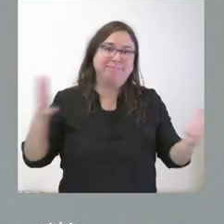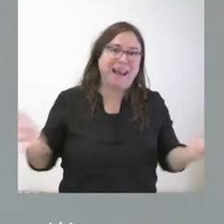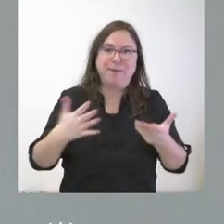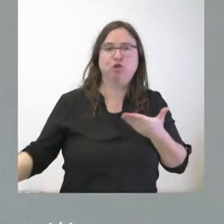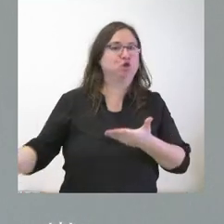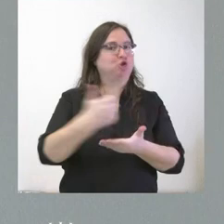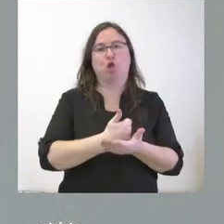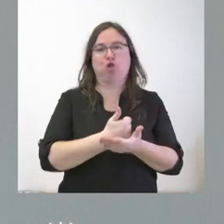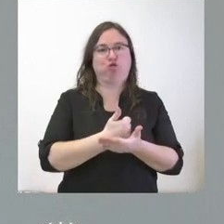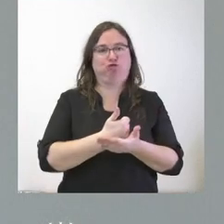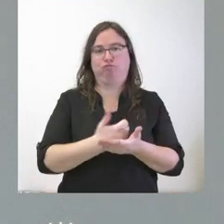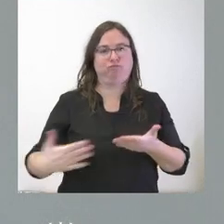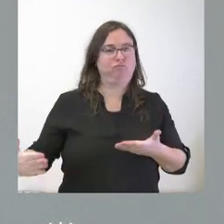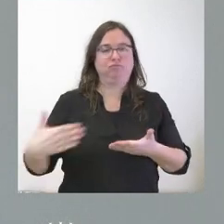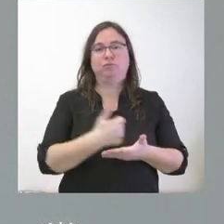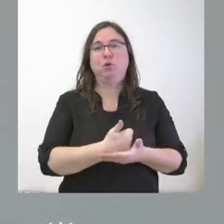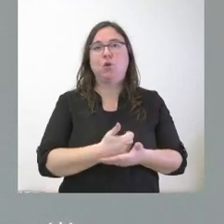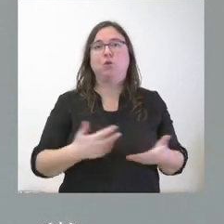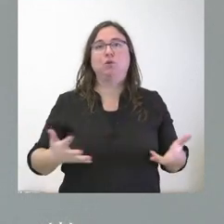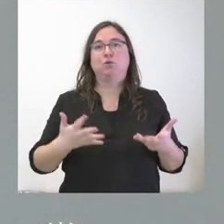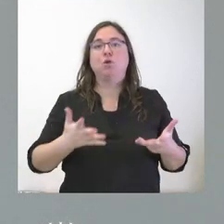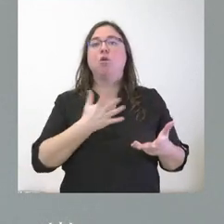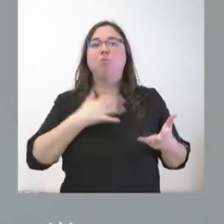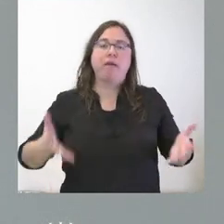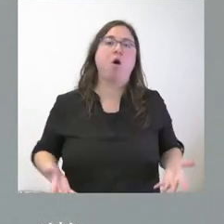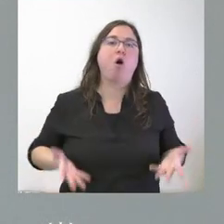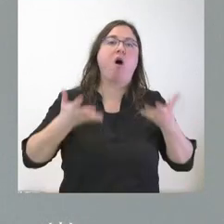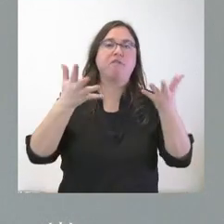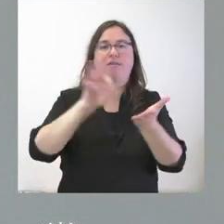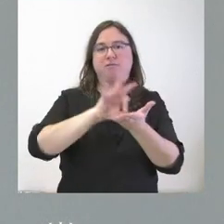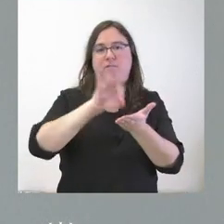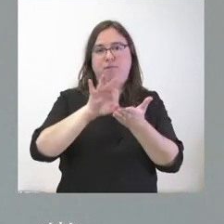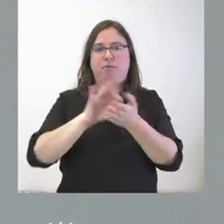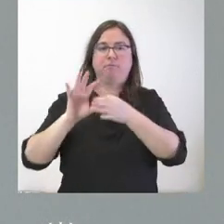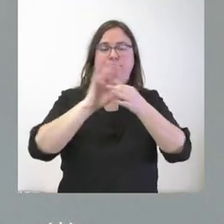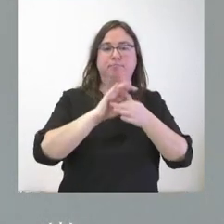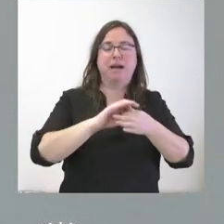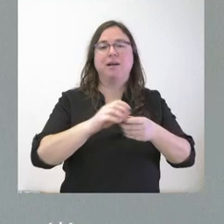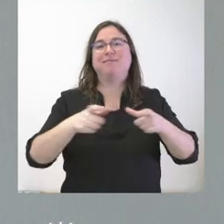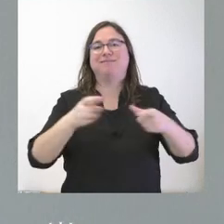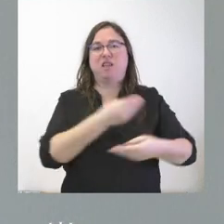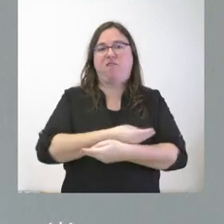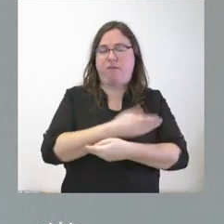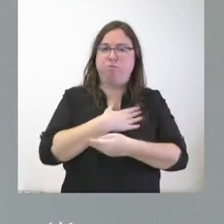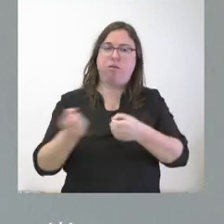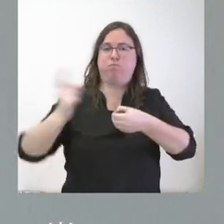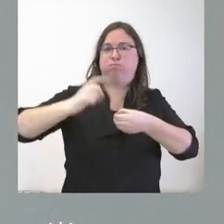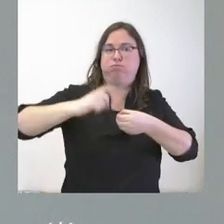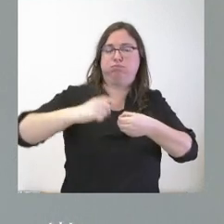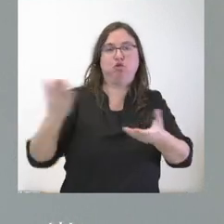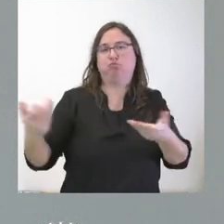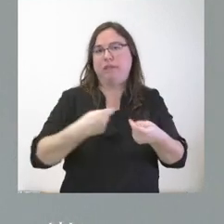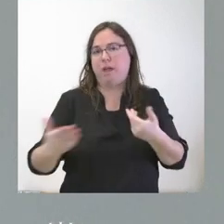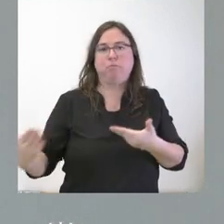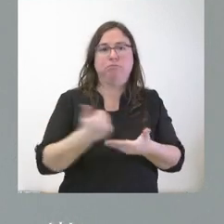todos los que puedan ofrecer servicios que puedan ser demandados por las familias en este ámbito.